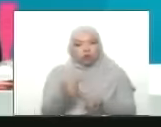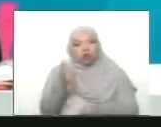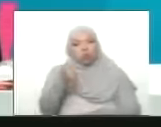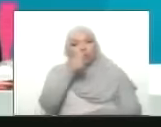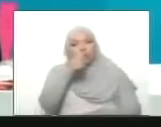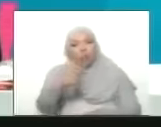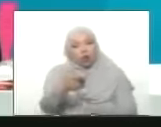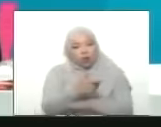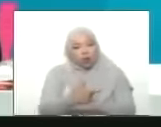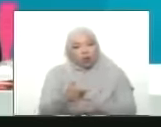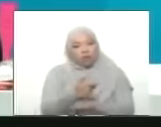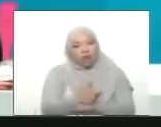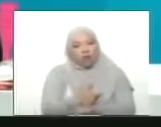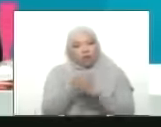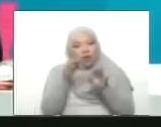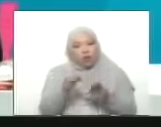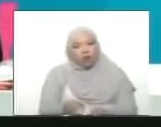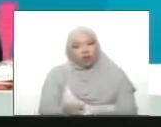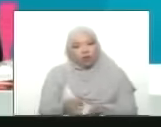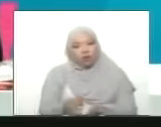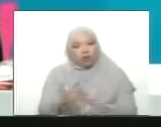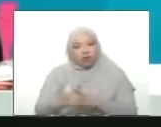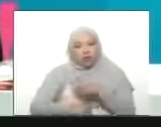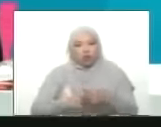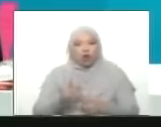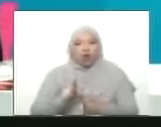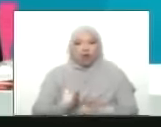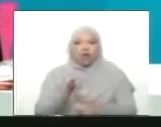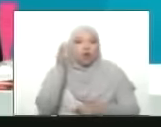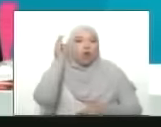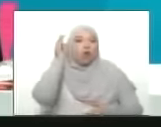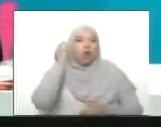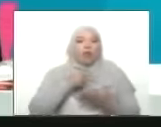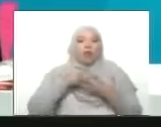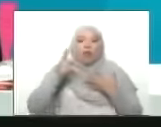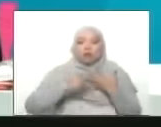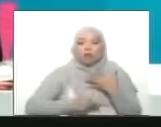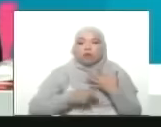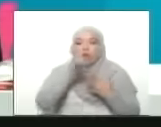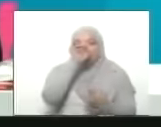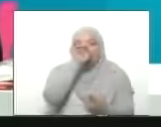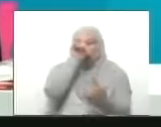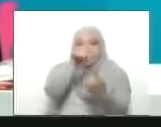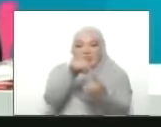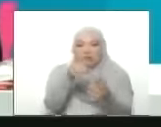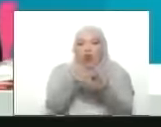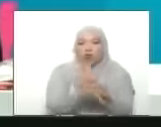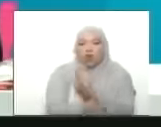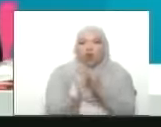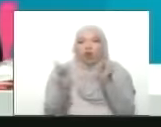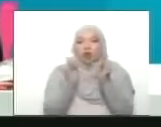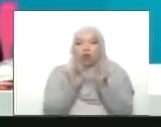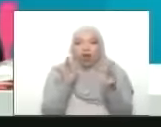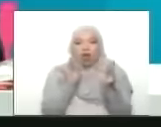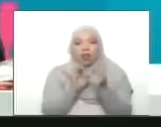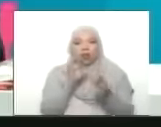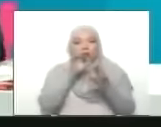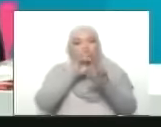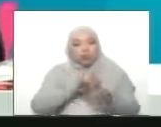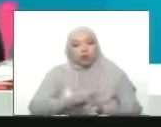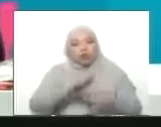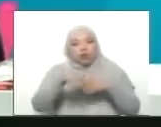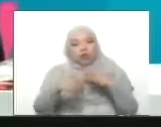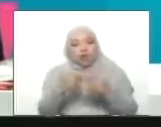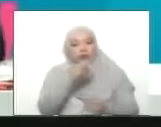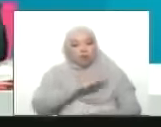vamos a tener un espacio fijo para mostrar los planes los alcances la conexión y los resultados